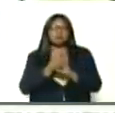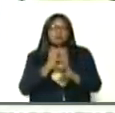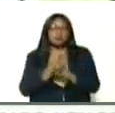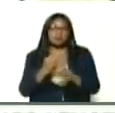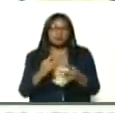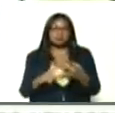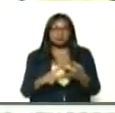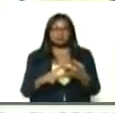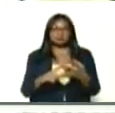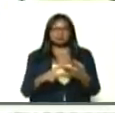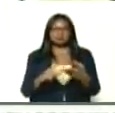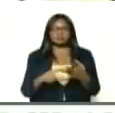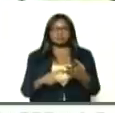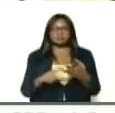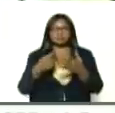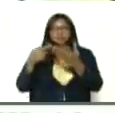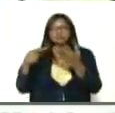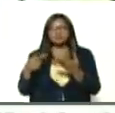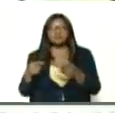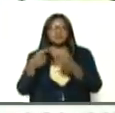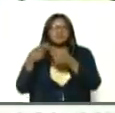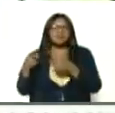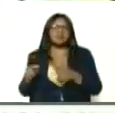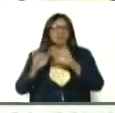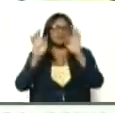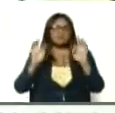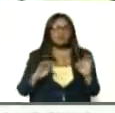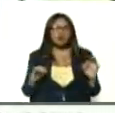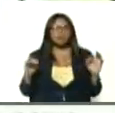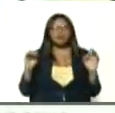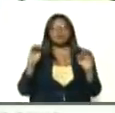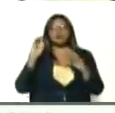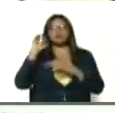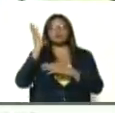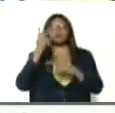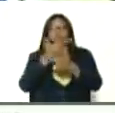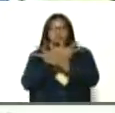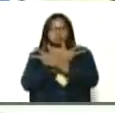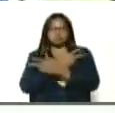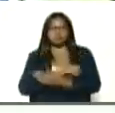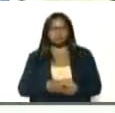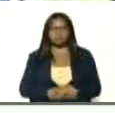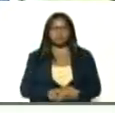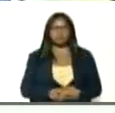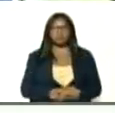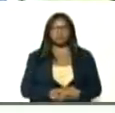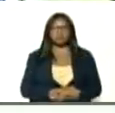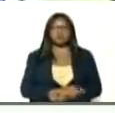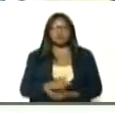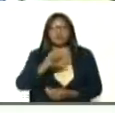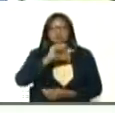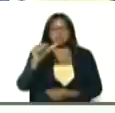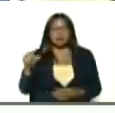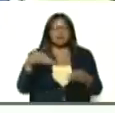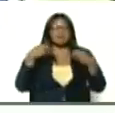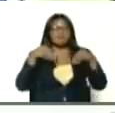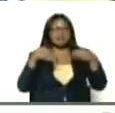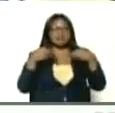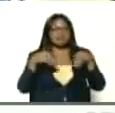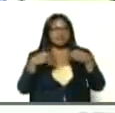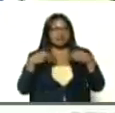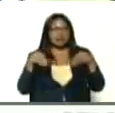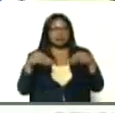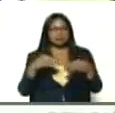por distintos sistemas, videoconferencia, y cuando venga la semana, de flexibilización,